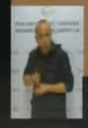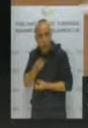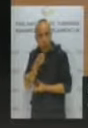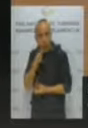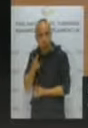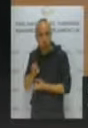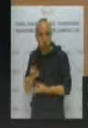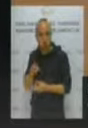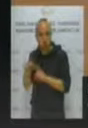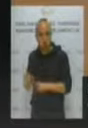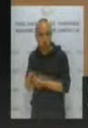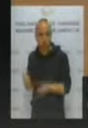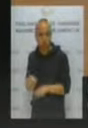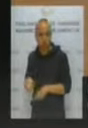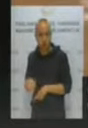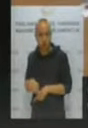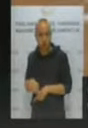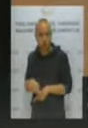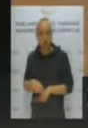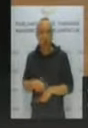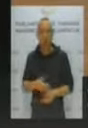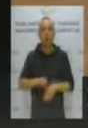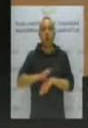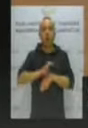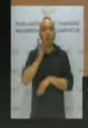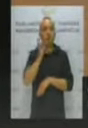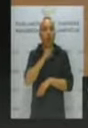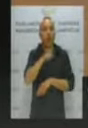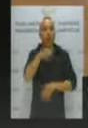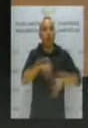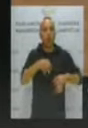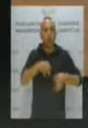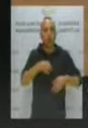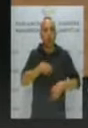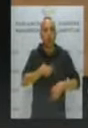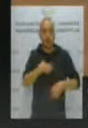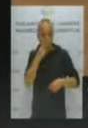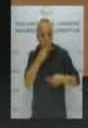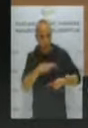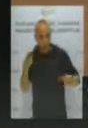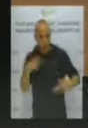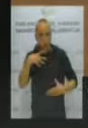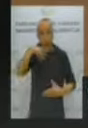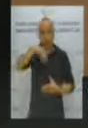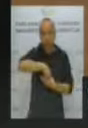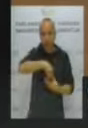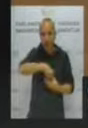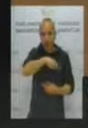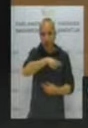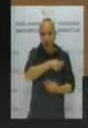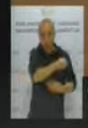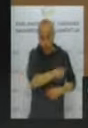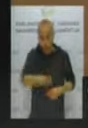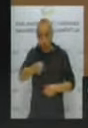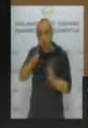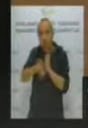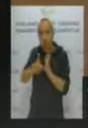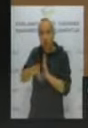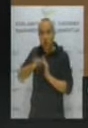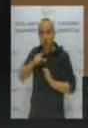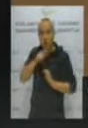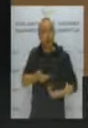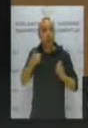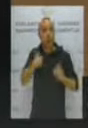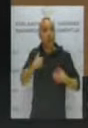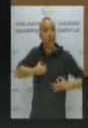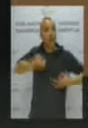La consejera de Justicia, Función Pública e Interior, tiene que comparecer, porque es la responsable de la seguridad informática que ha